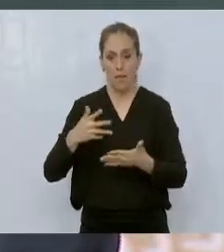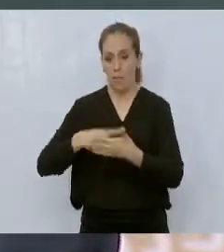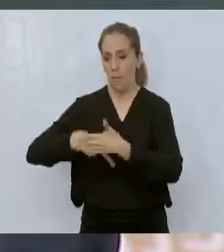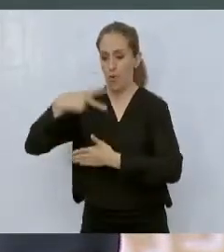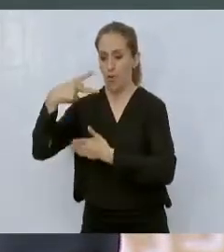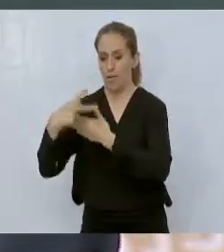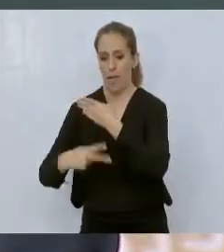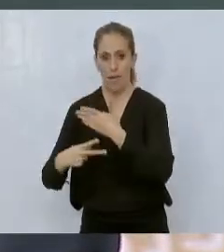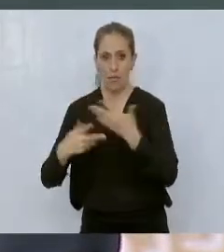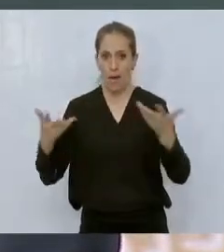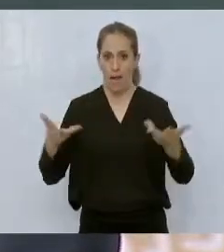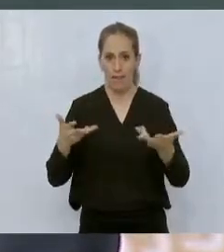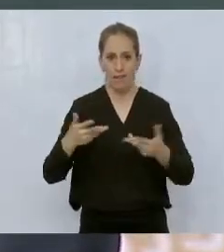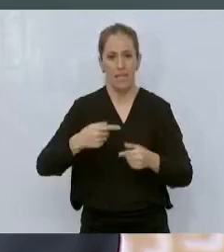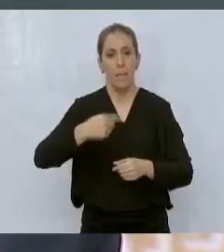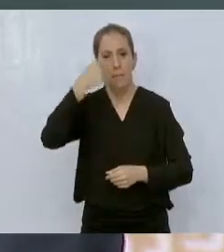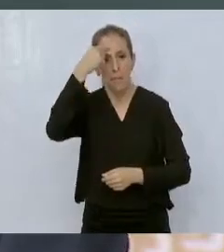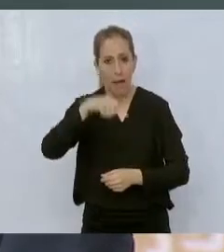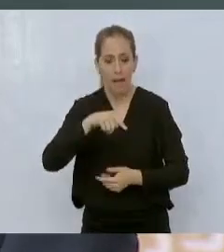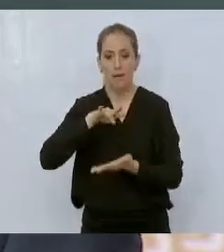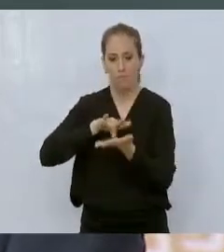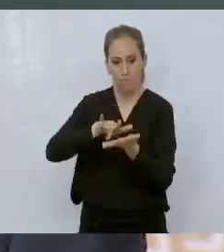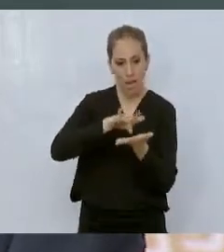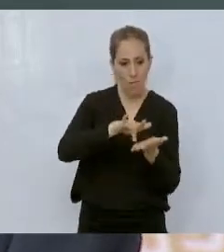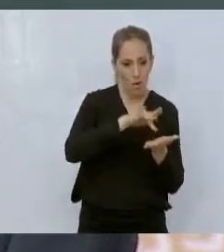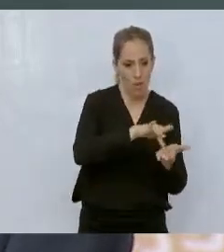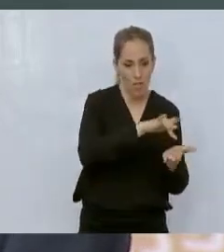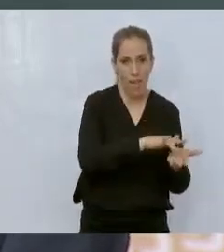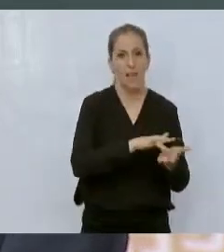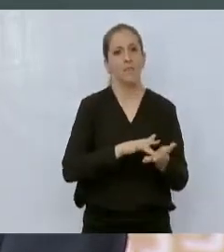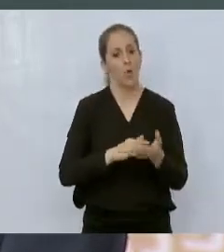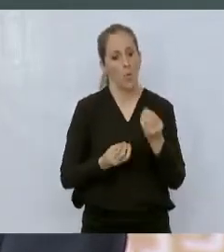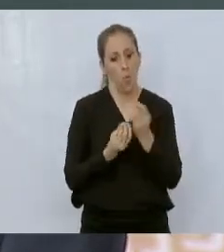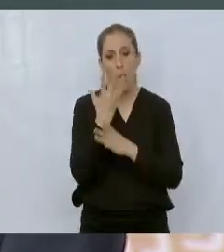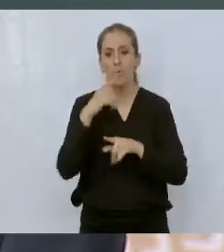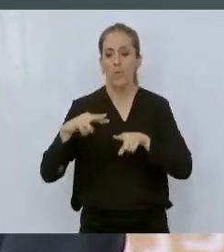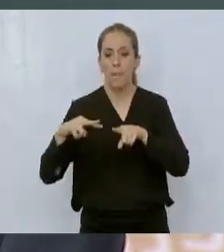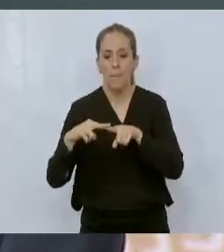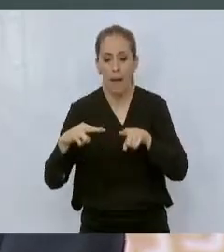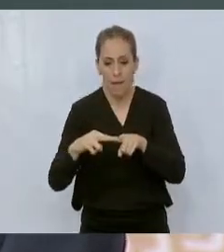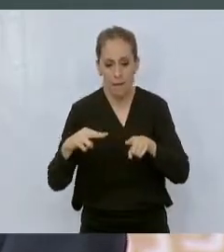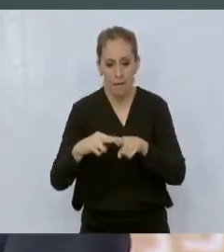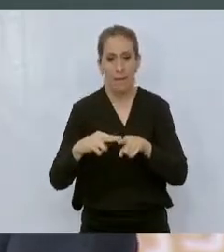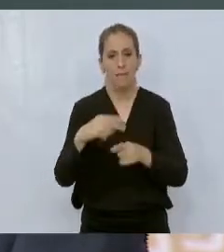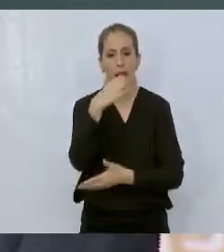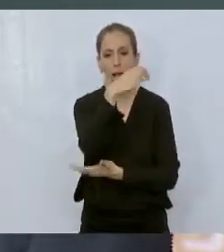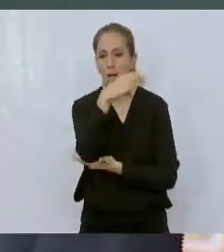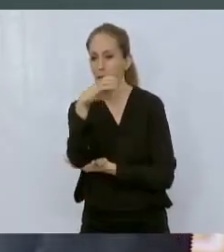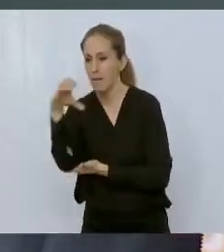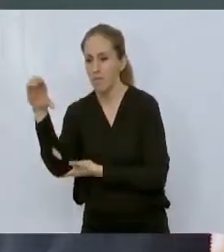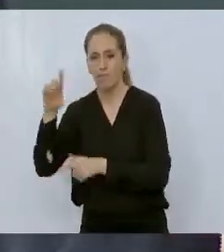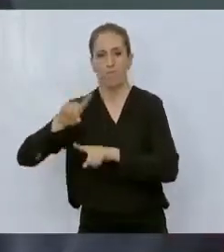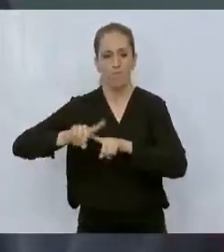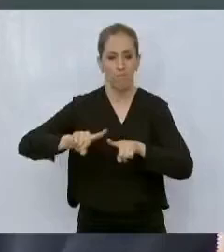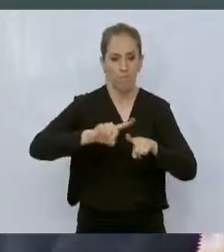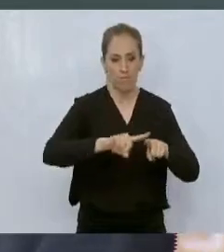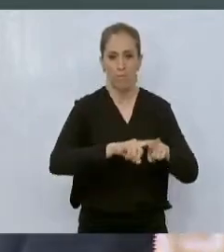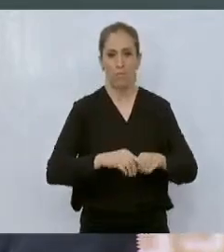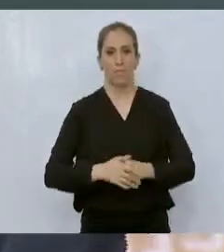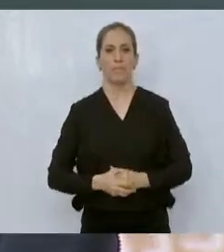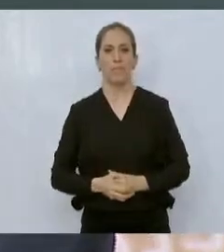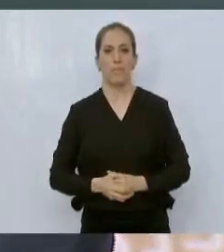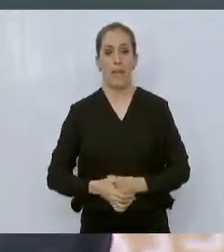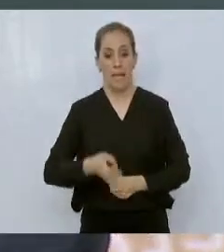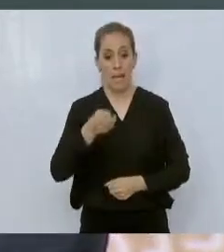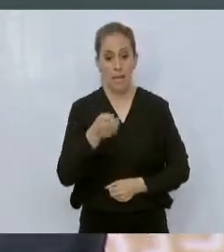los grandes agroparques agrícolas que han sacado a la gente de la marginación y de la pobreza. En estos agroparques se le está